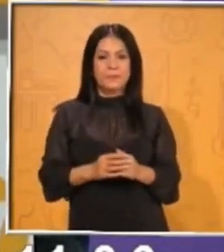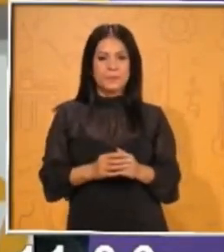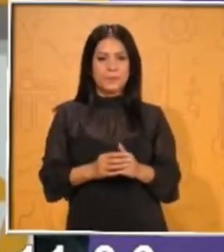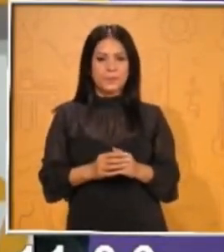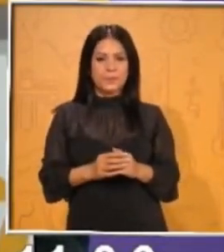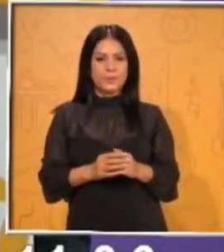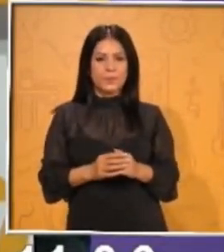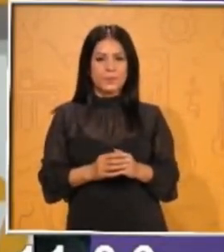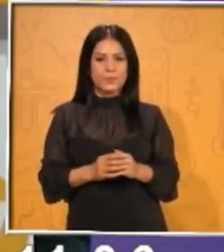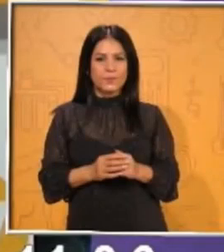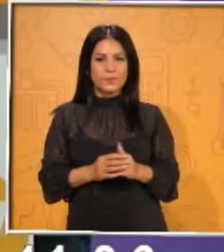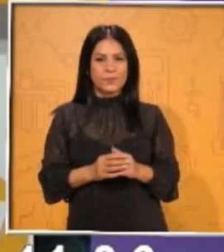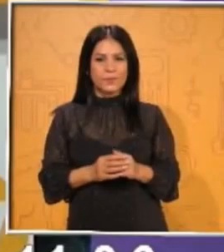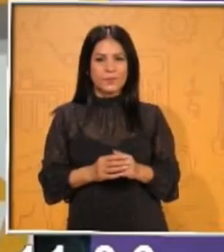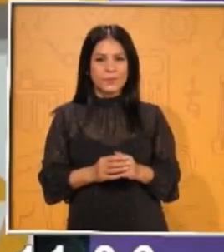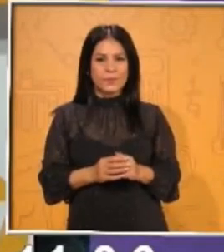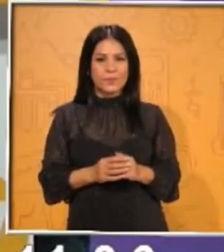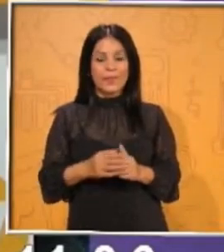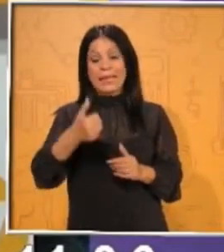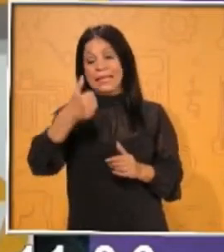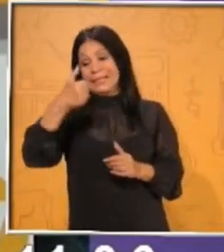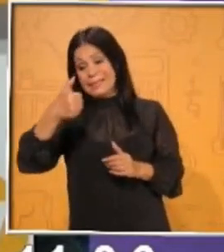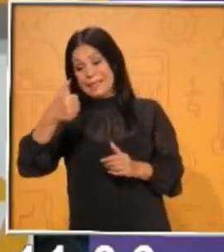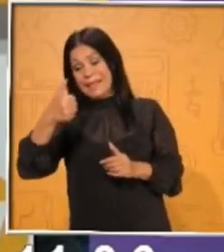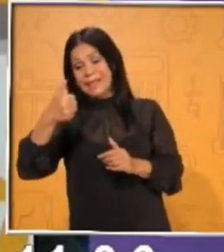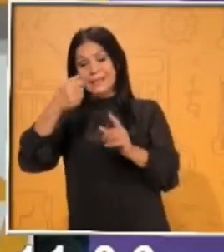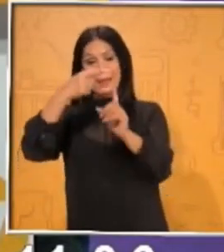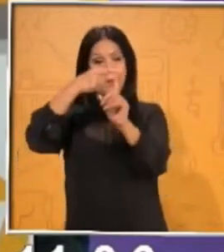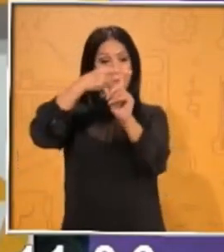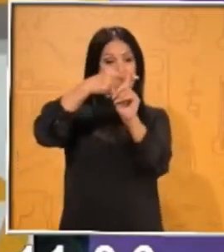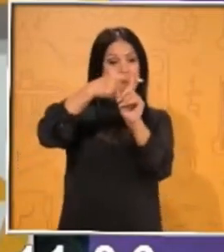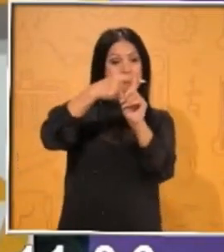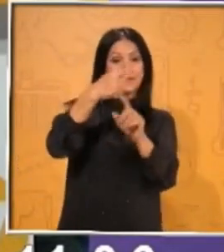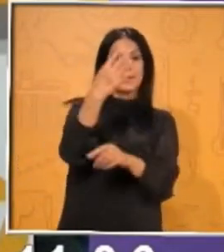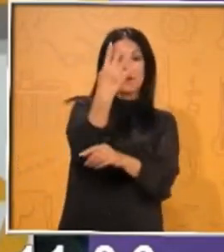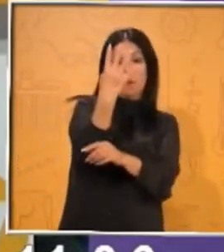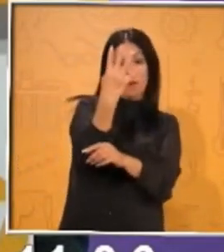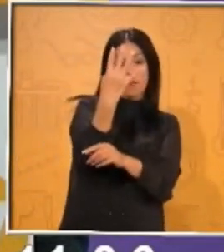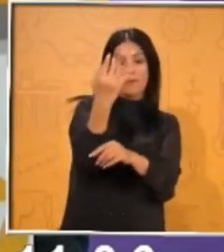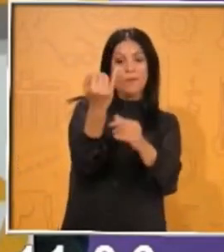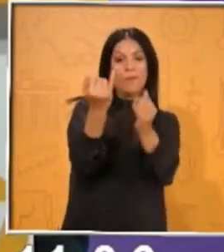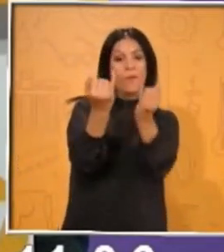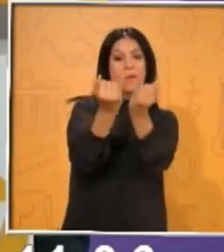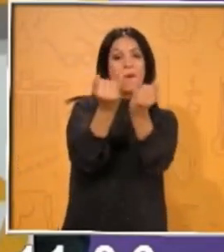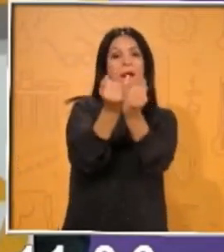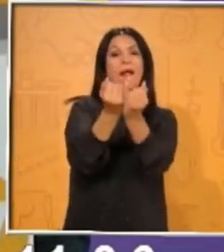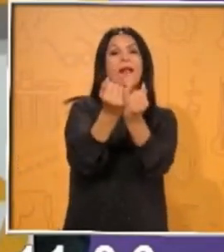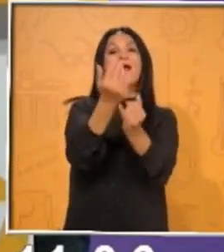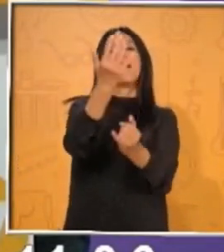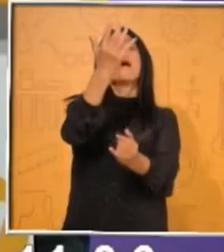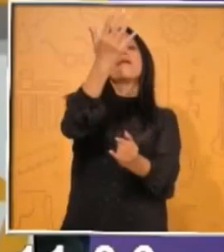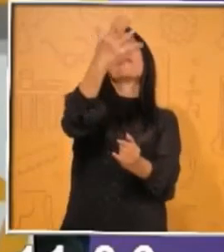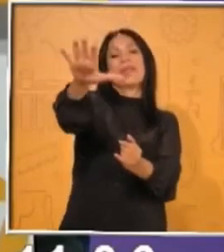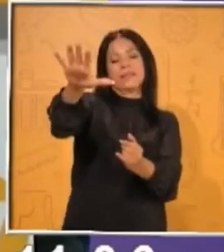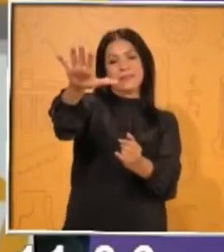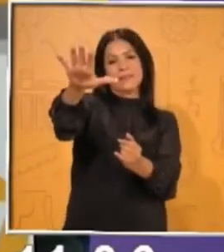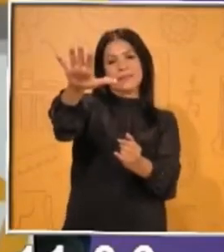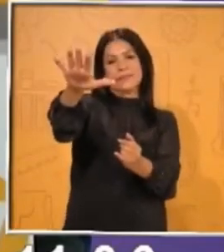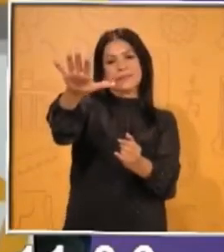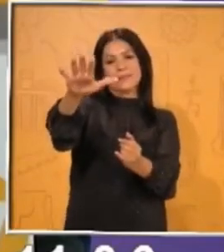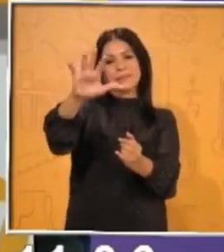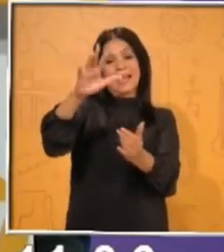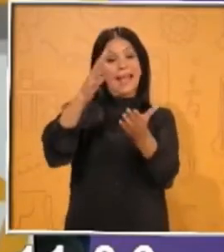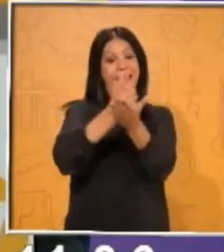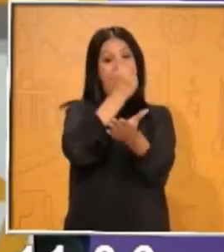Tenemos... Seis más cuatro. Diez. Diez. Yo le voy a dar a Elsa diez de un punto. Uno, dos, tres,